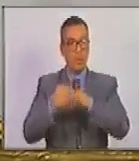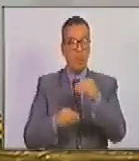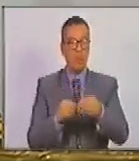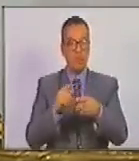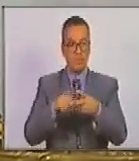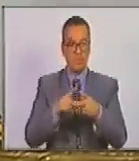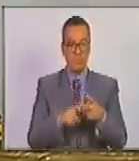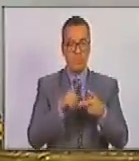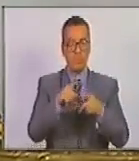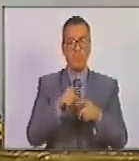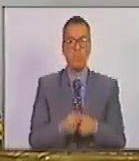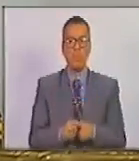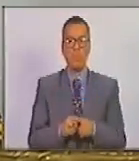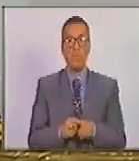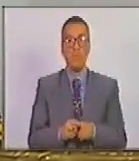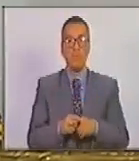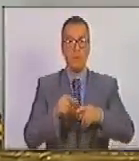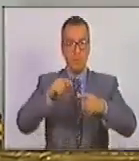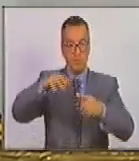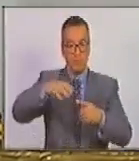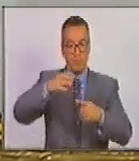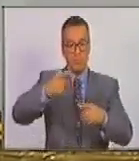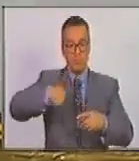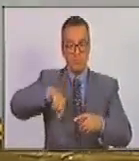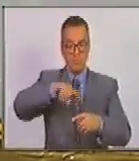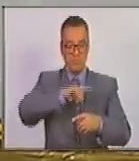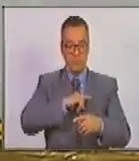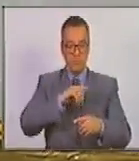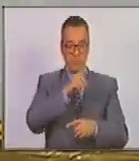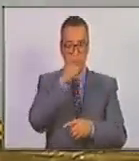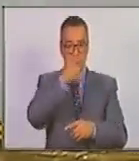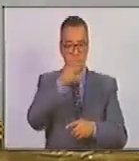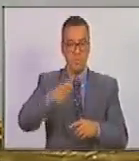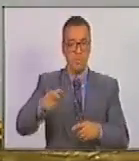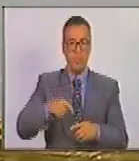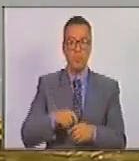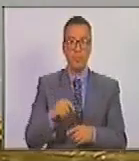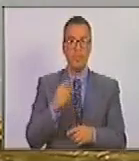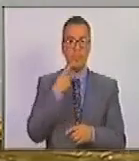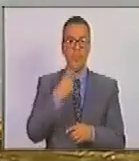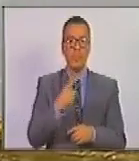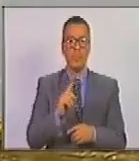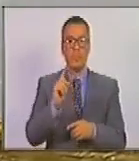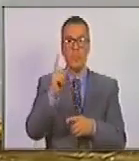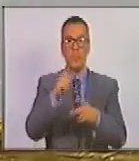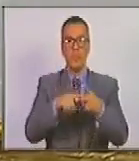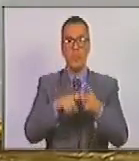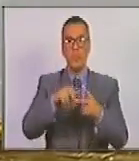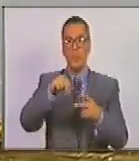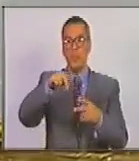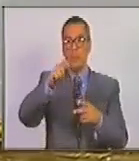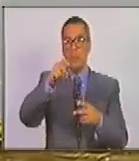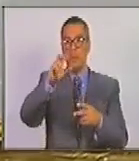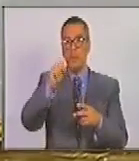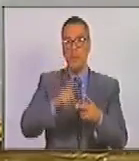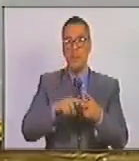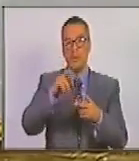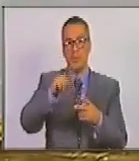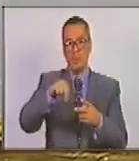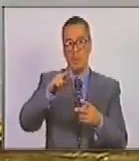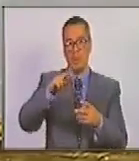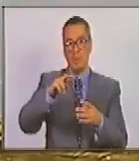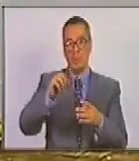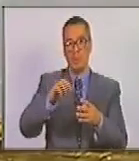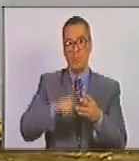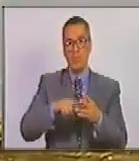mecanismos para el dominio de nuestro pueblo allá aparece por supuesto la doctrina del destino manifiesto doctrina Monroe el